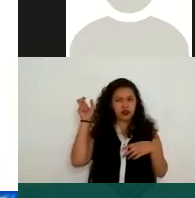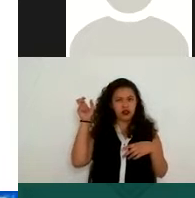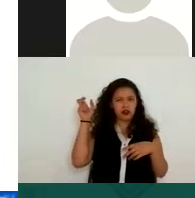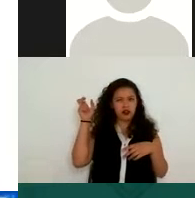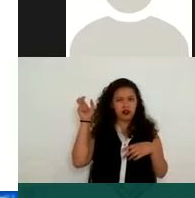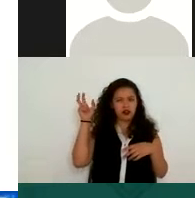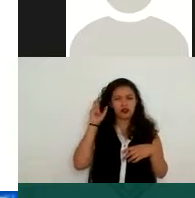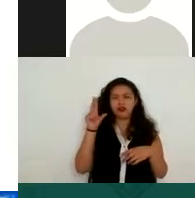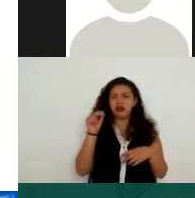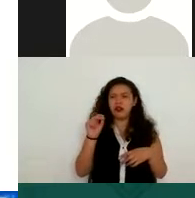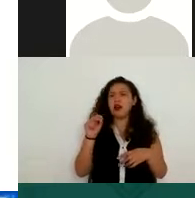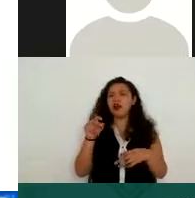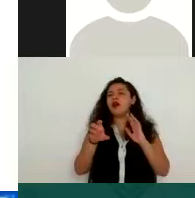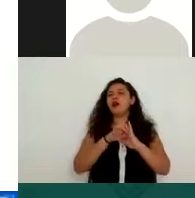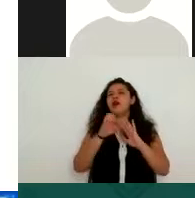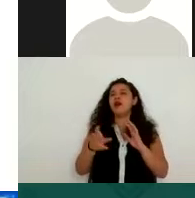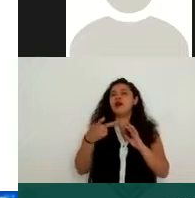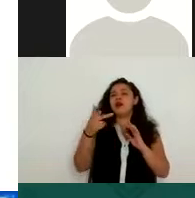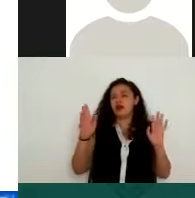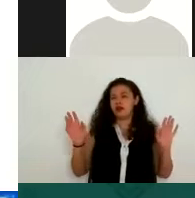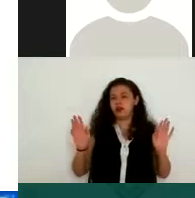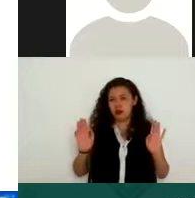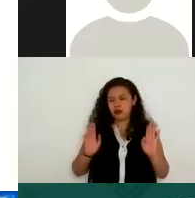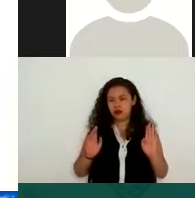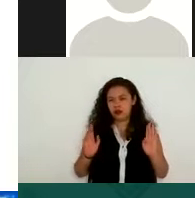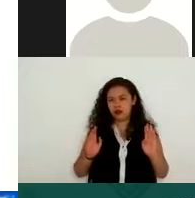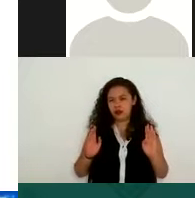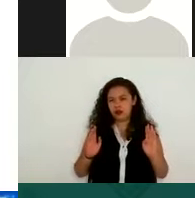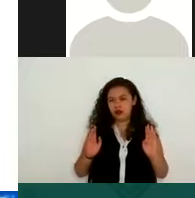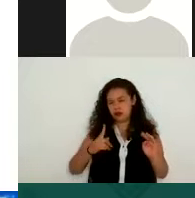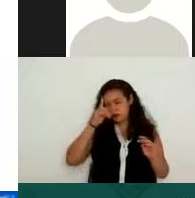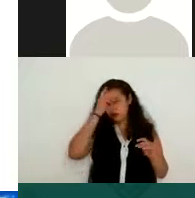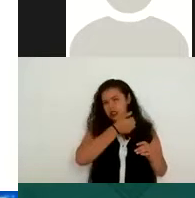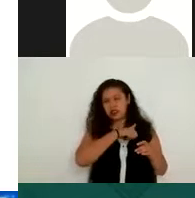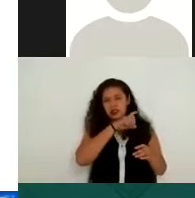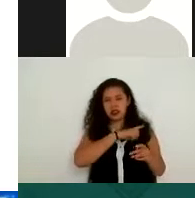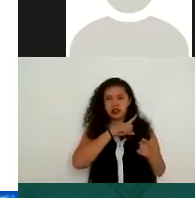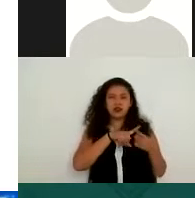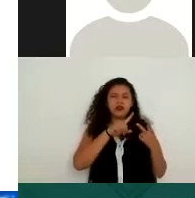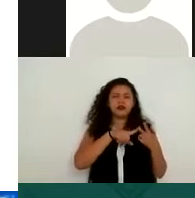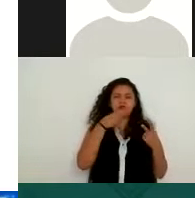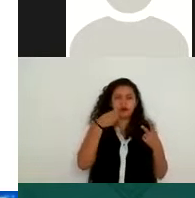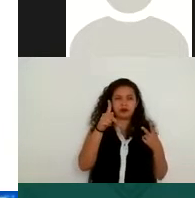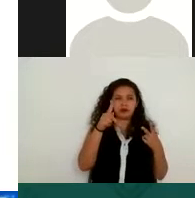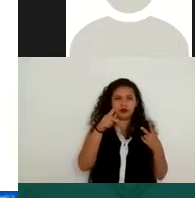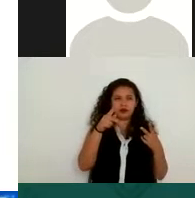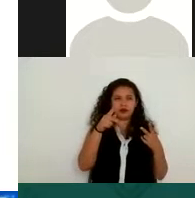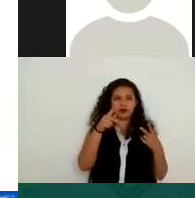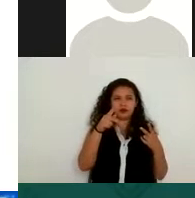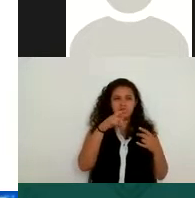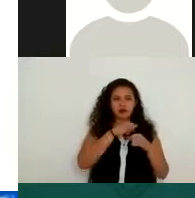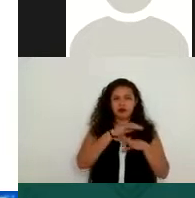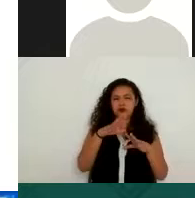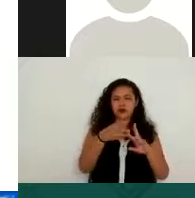ejemplo, revelar el aspecto como origen racial o étnico, el estado de salud, presente y futuro, la información genética,